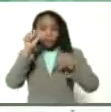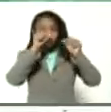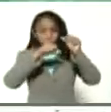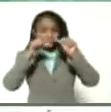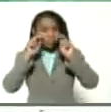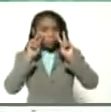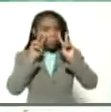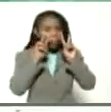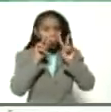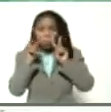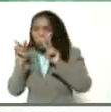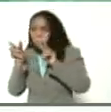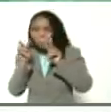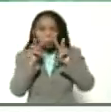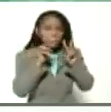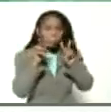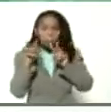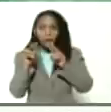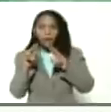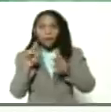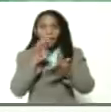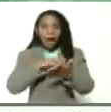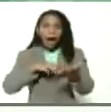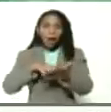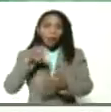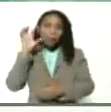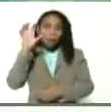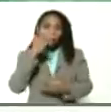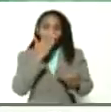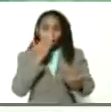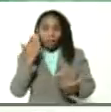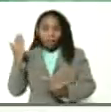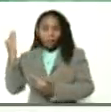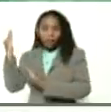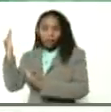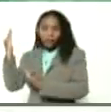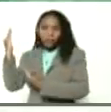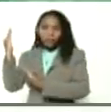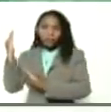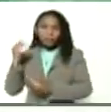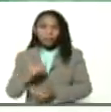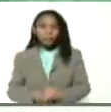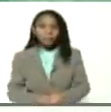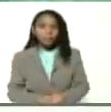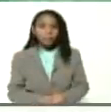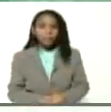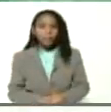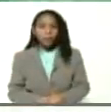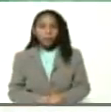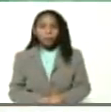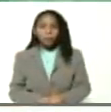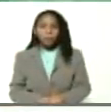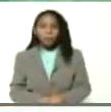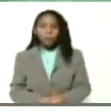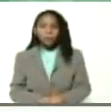pendiente pendiente pendiente agropatria adelante hermano en Cristo Pedro Malaber